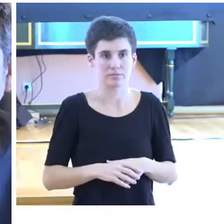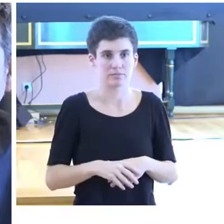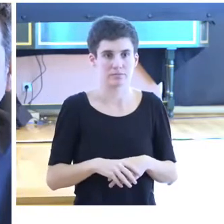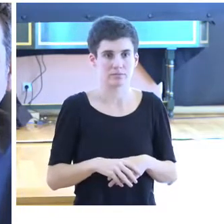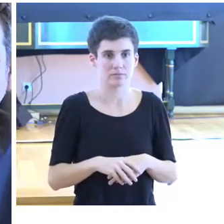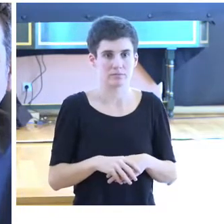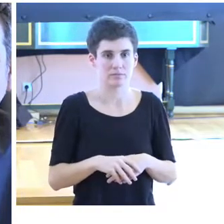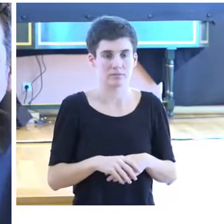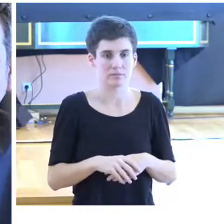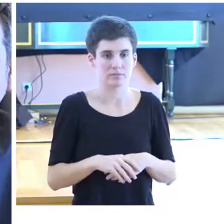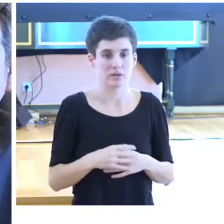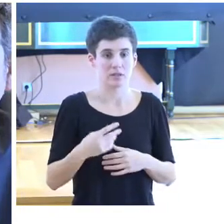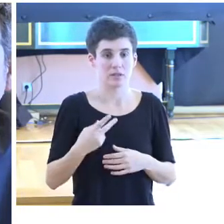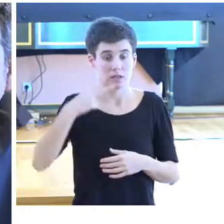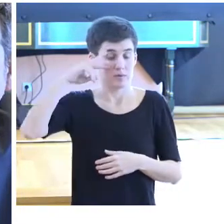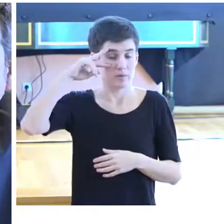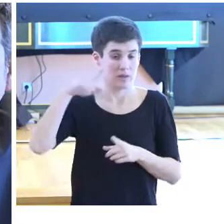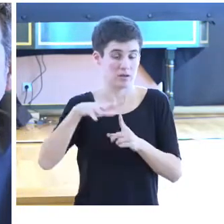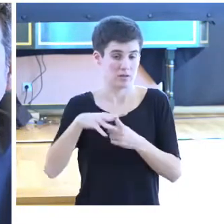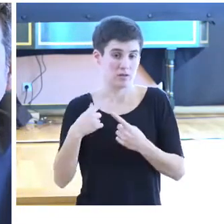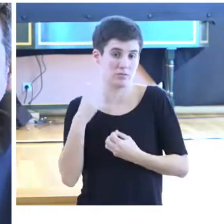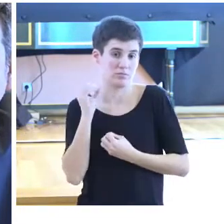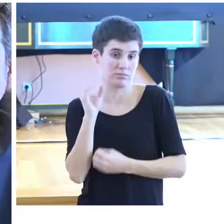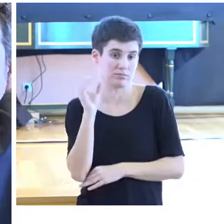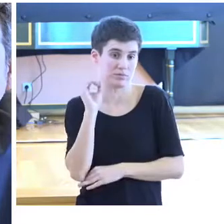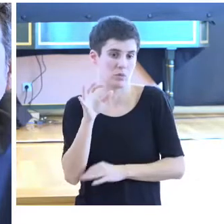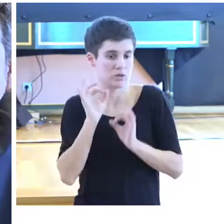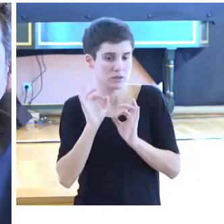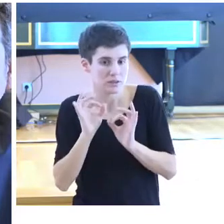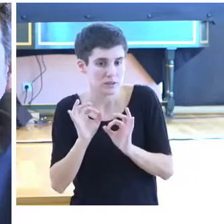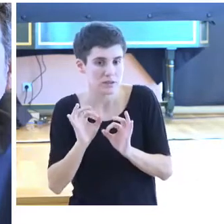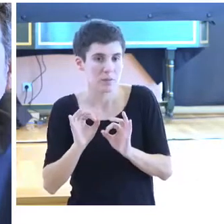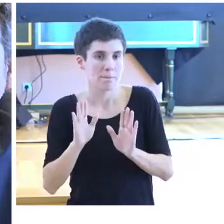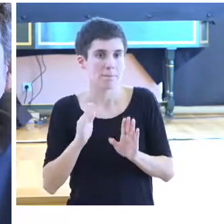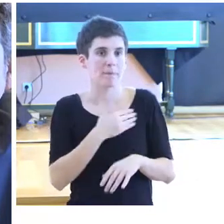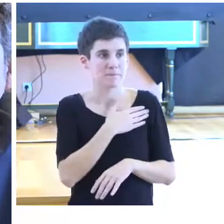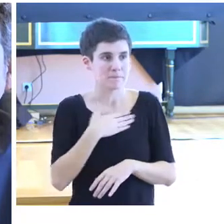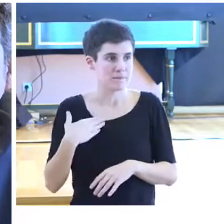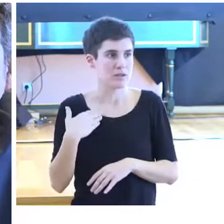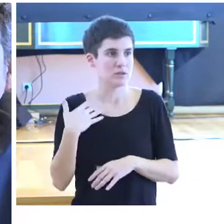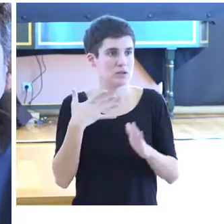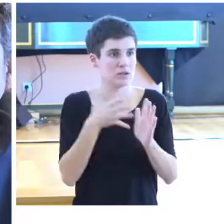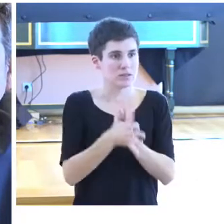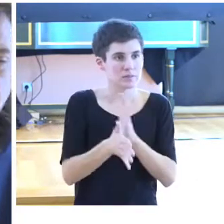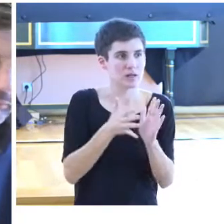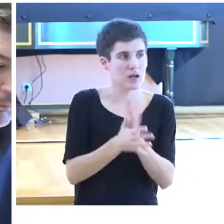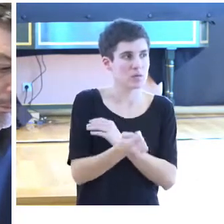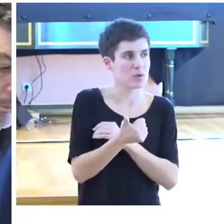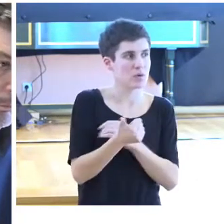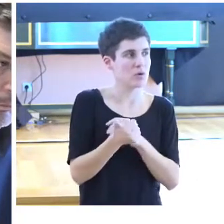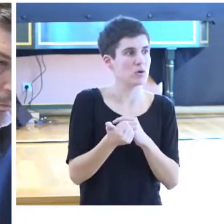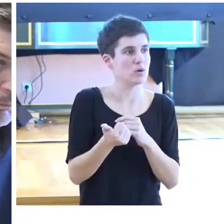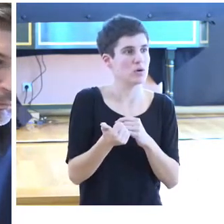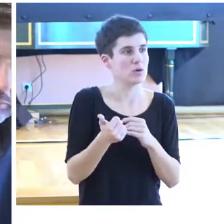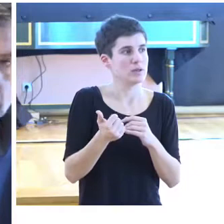El caso que os vamos a explicar es muy concreto, de un municipio de Palafrugell, pero me gustaría explicaros un poco qué situación municipal